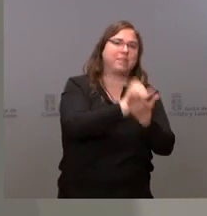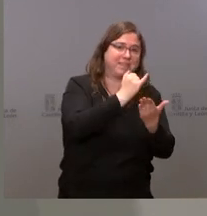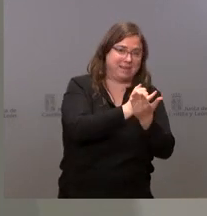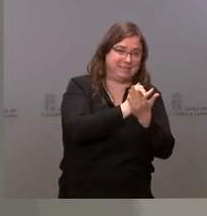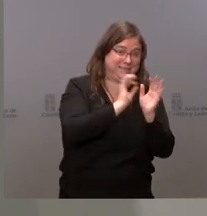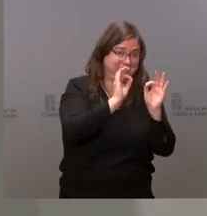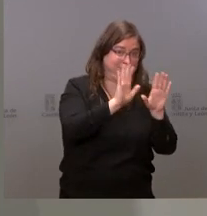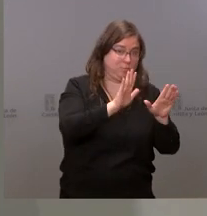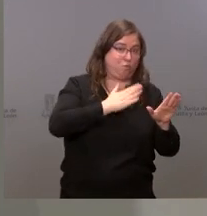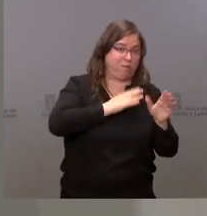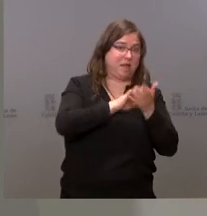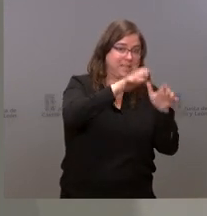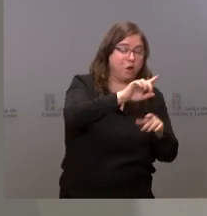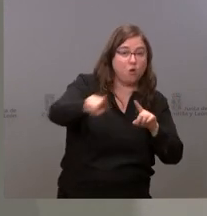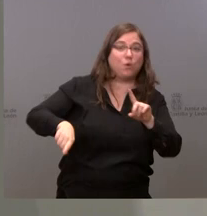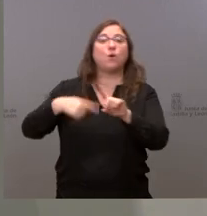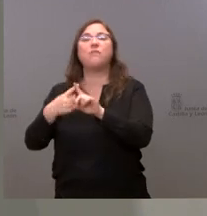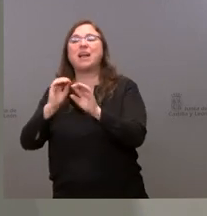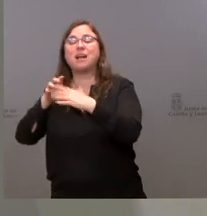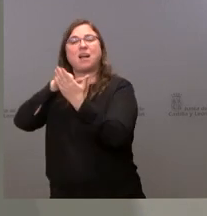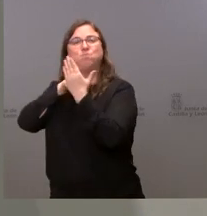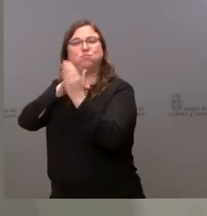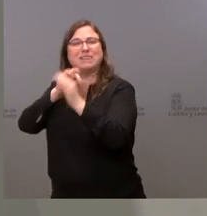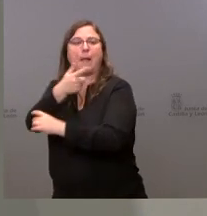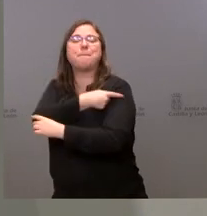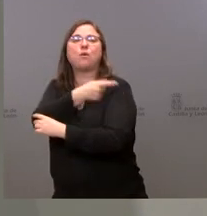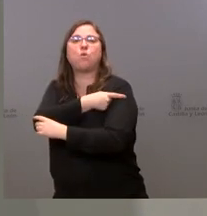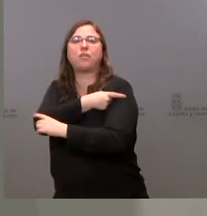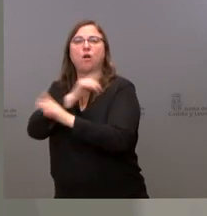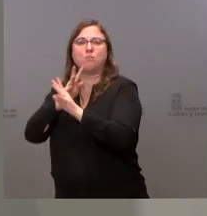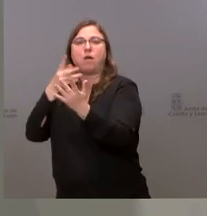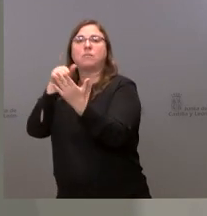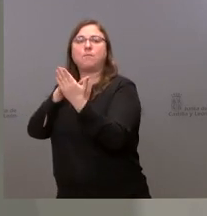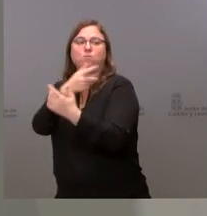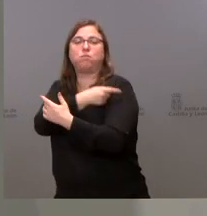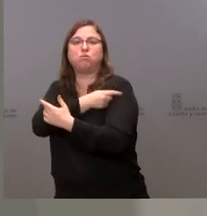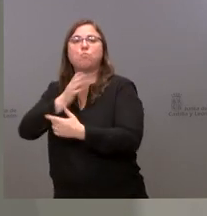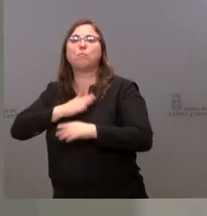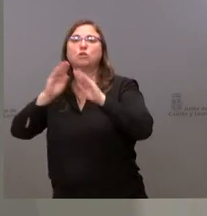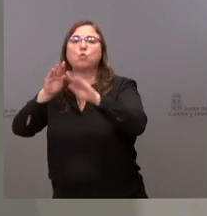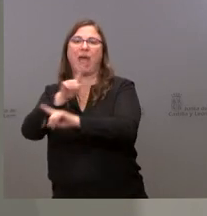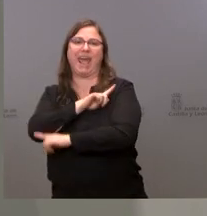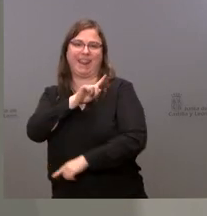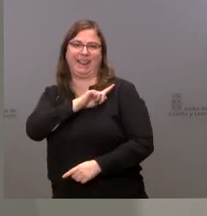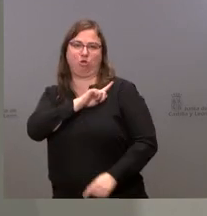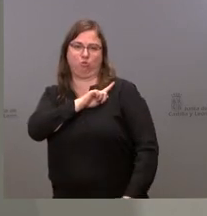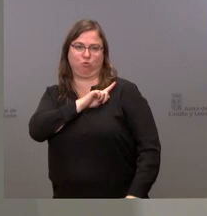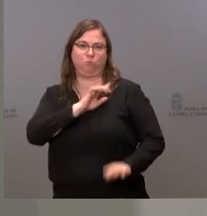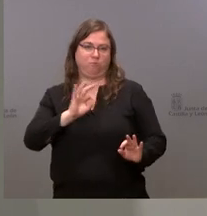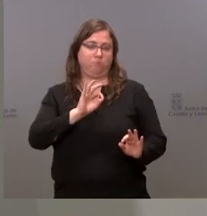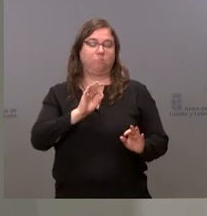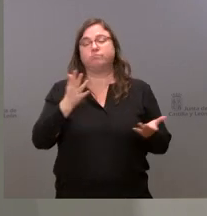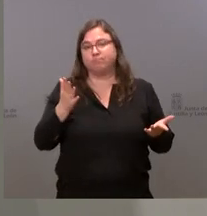unidades móviles de vacunación que serían aportados, según comentó el gobierno, por parte del ejército. Naturalmente, el